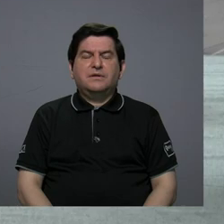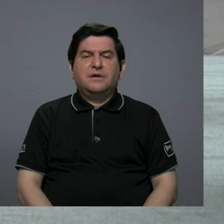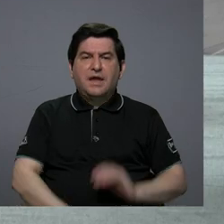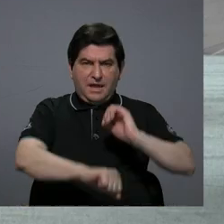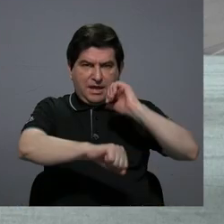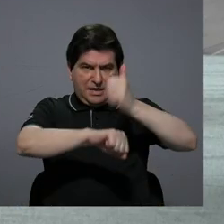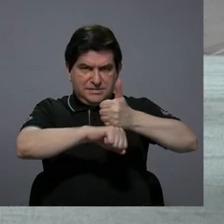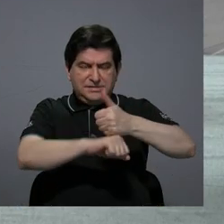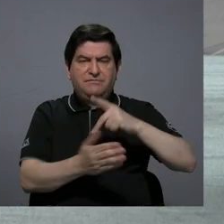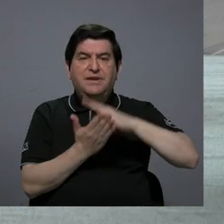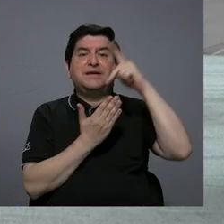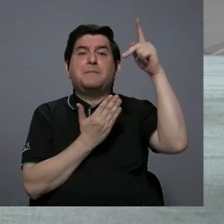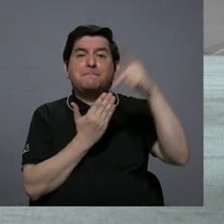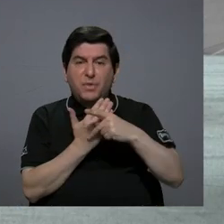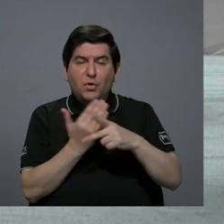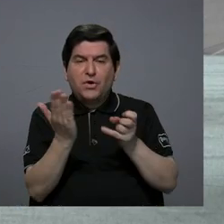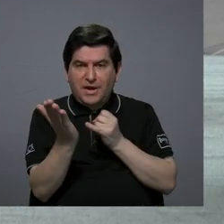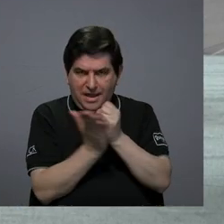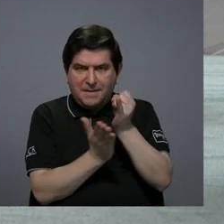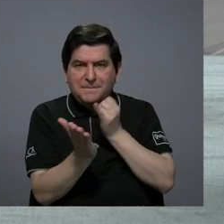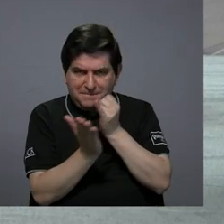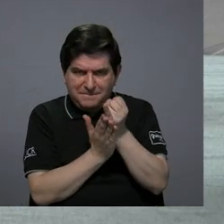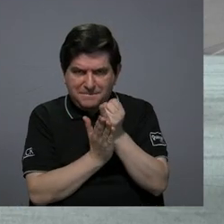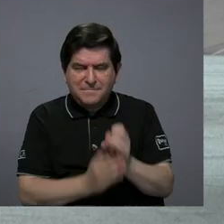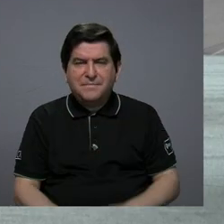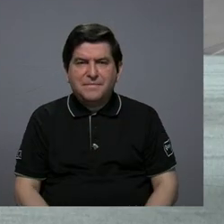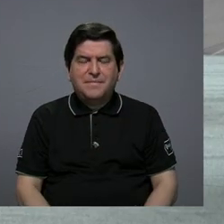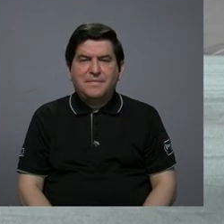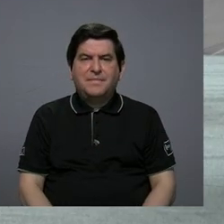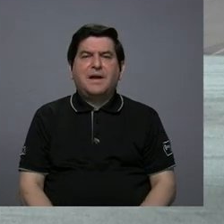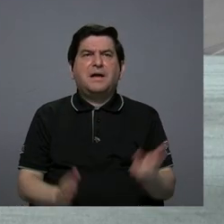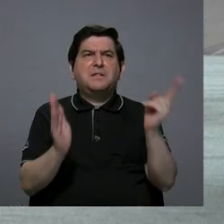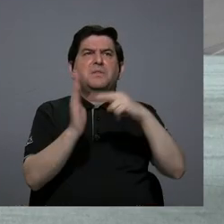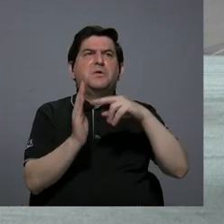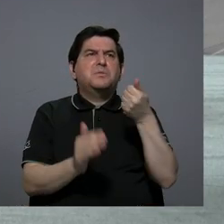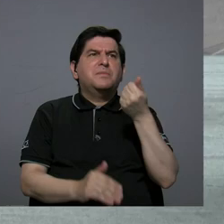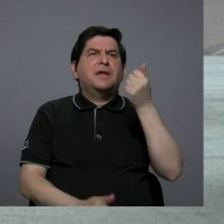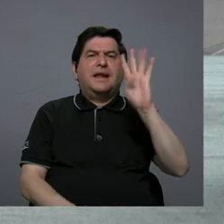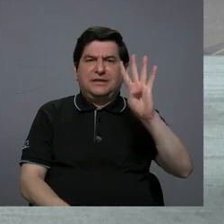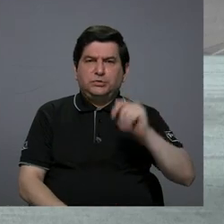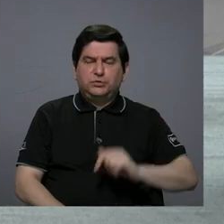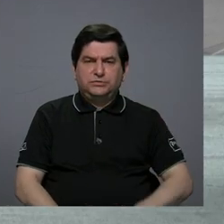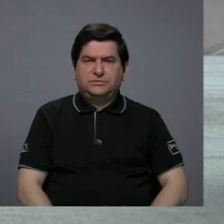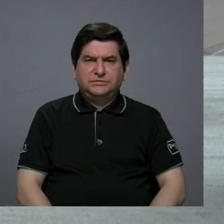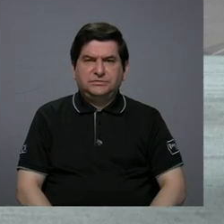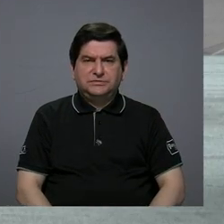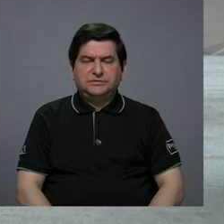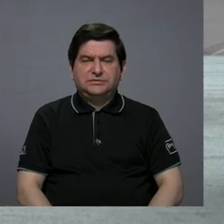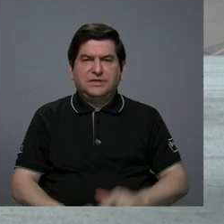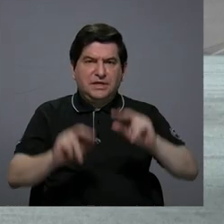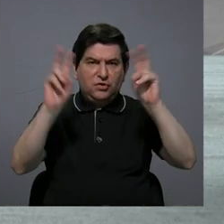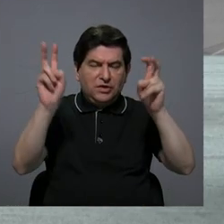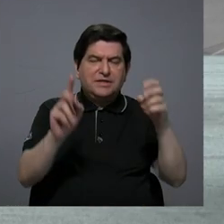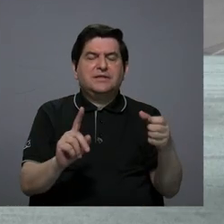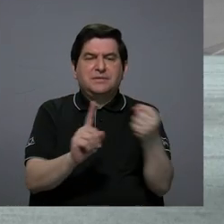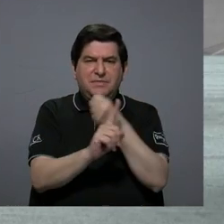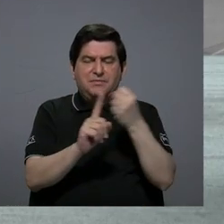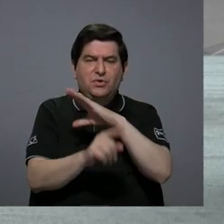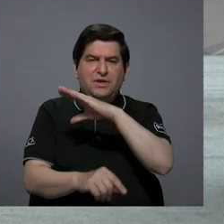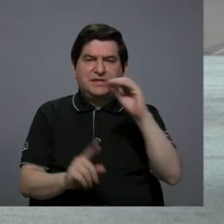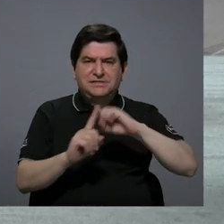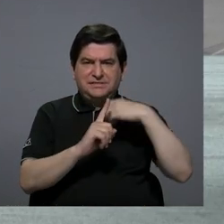o a fundar el programa de investigación en el 2014 de violencia y sociedad.